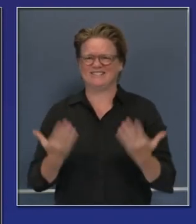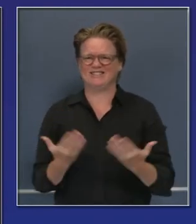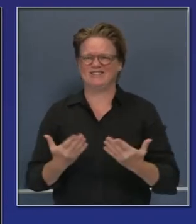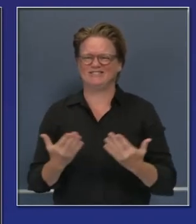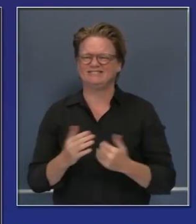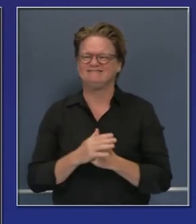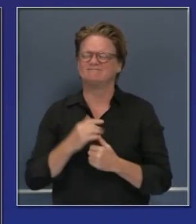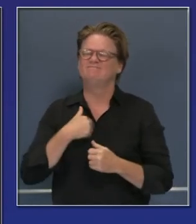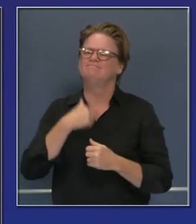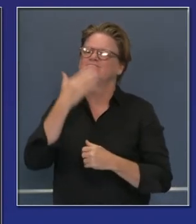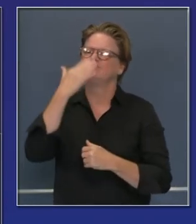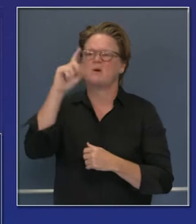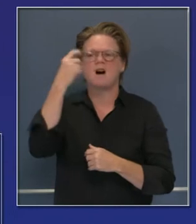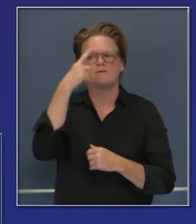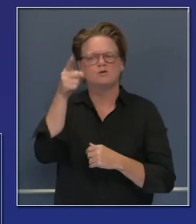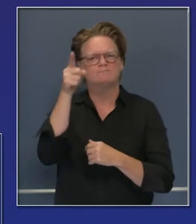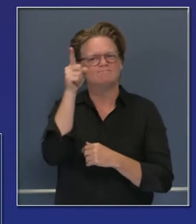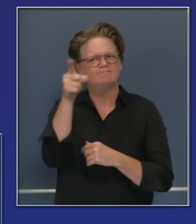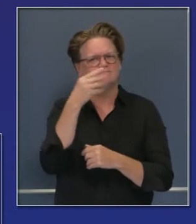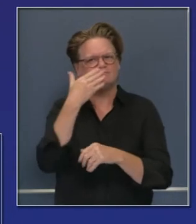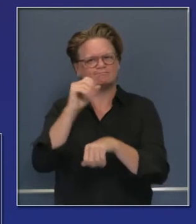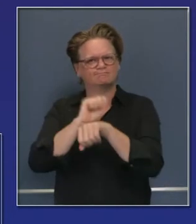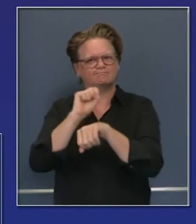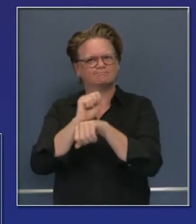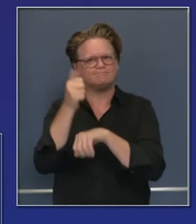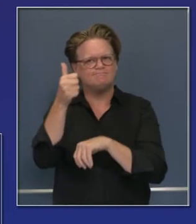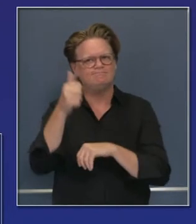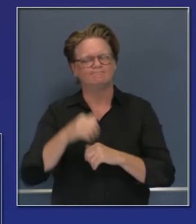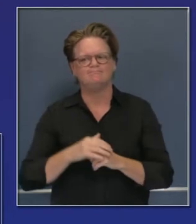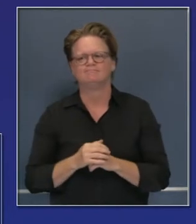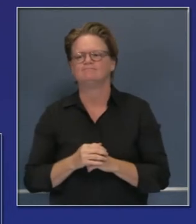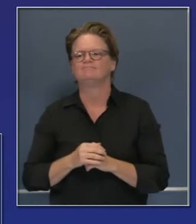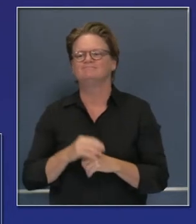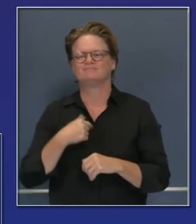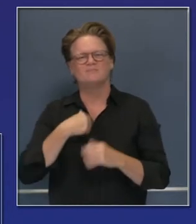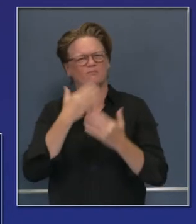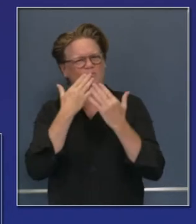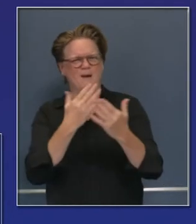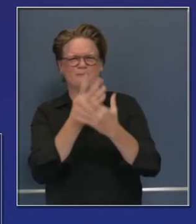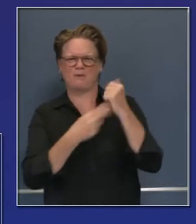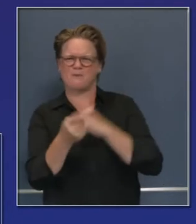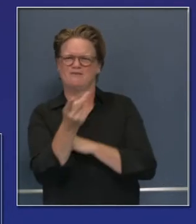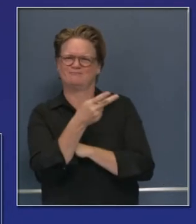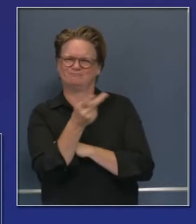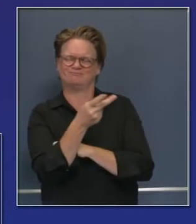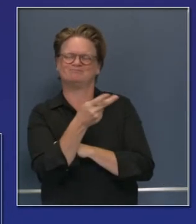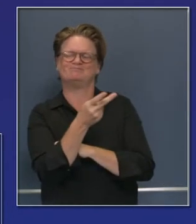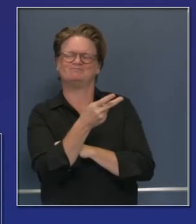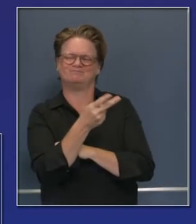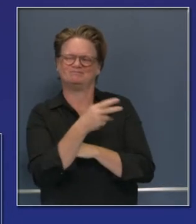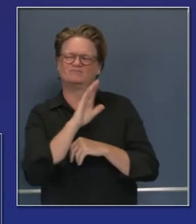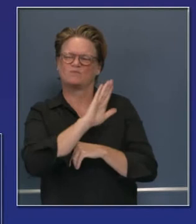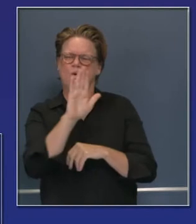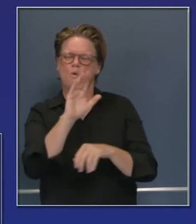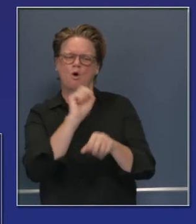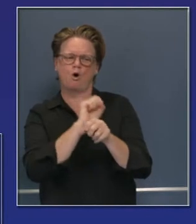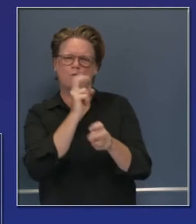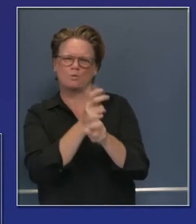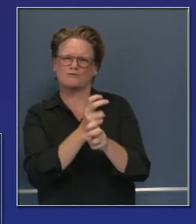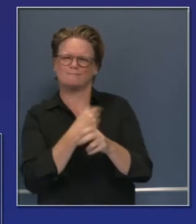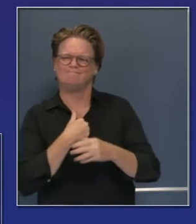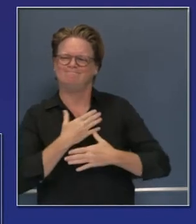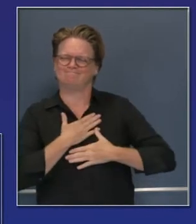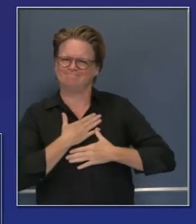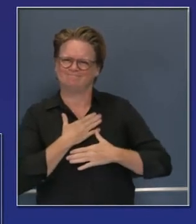usándolo de la manera más apropiada. Muchas gracias. Gracias a todos ustedes, al senador y al miembro de la asamblea también,